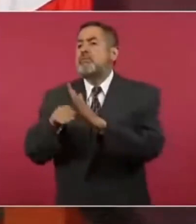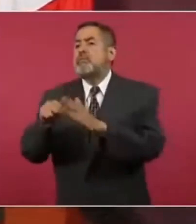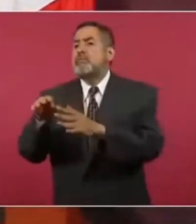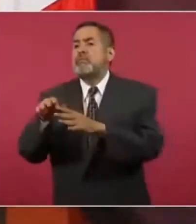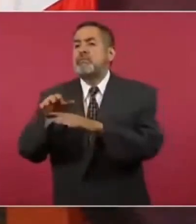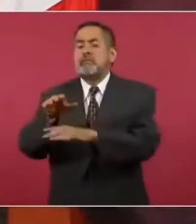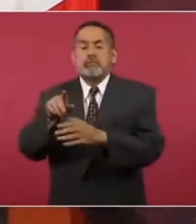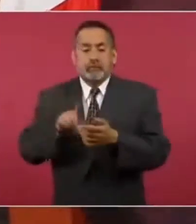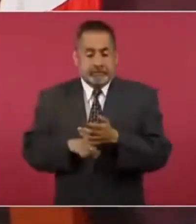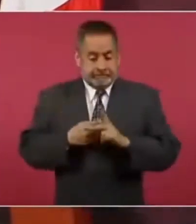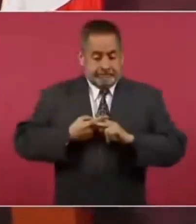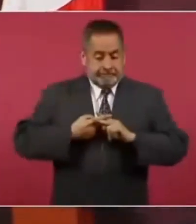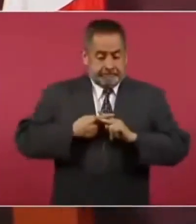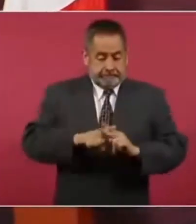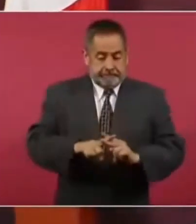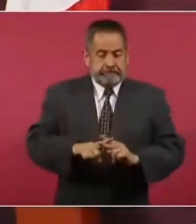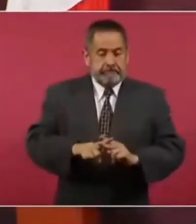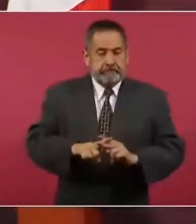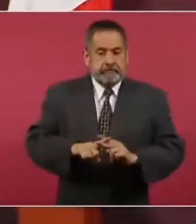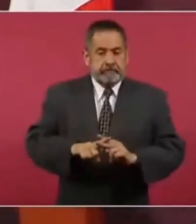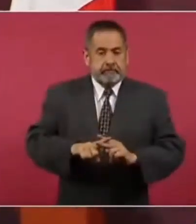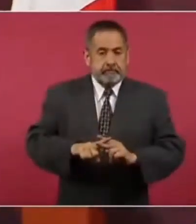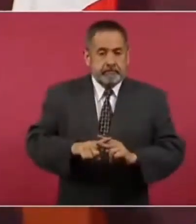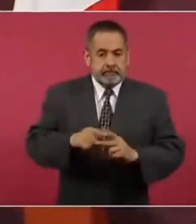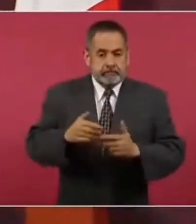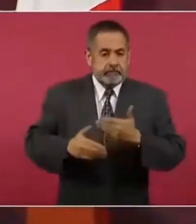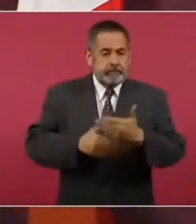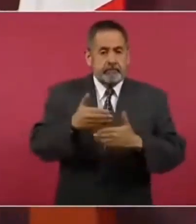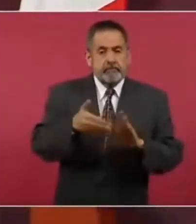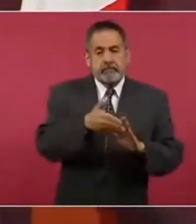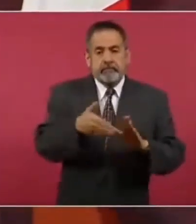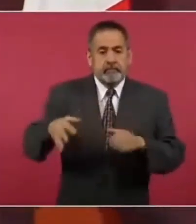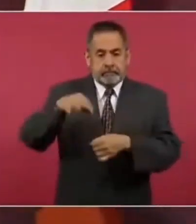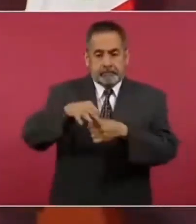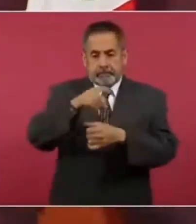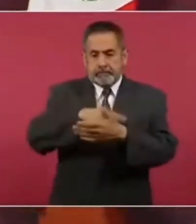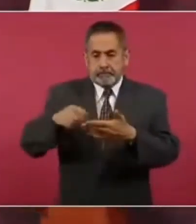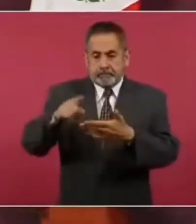inician los procesos electorales.